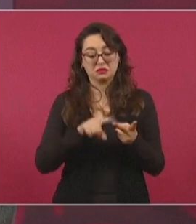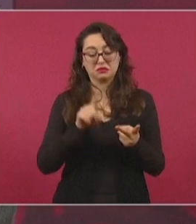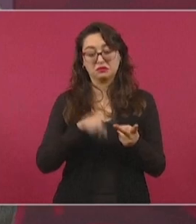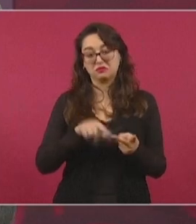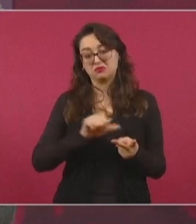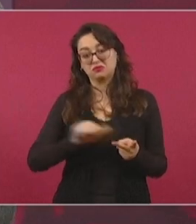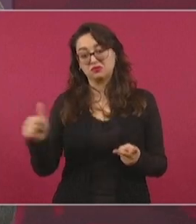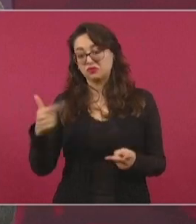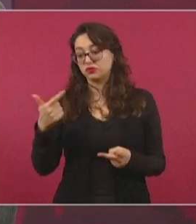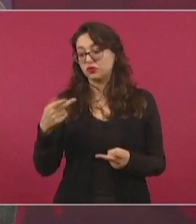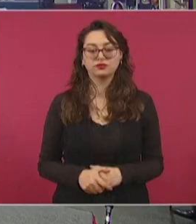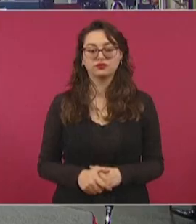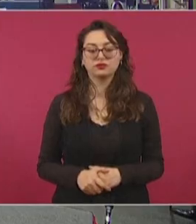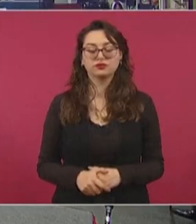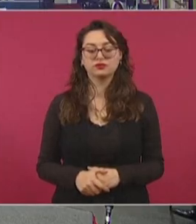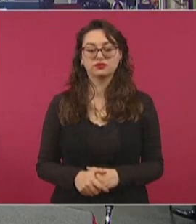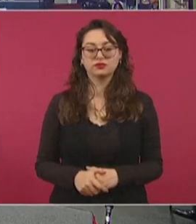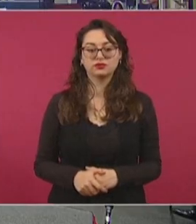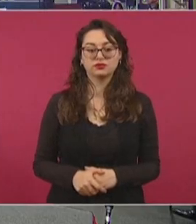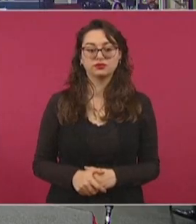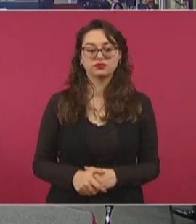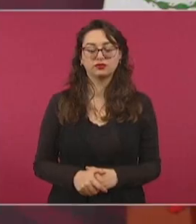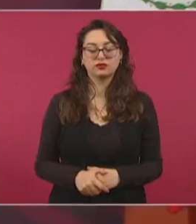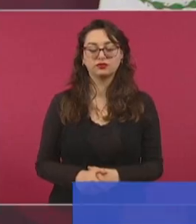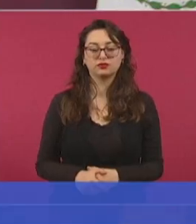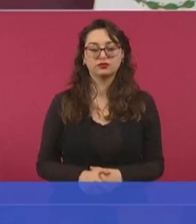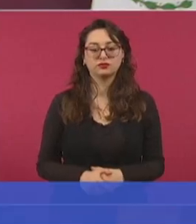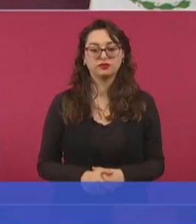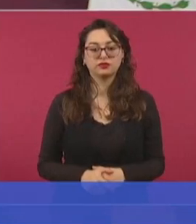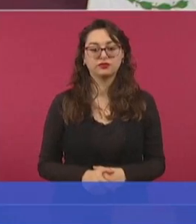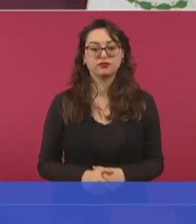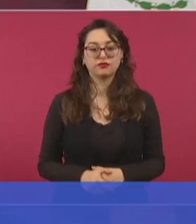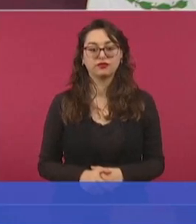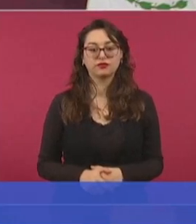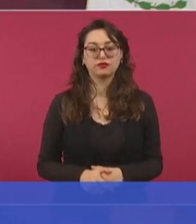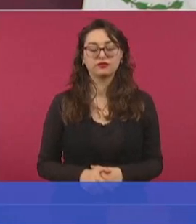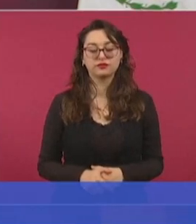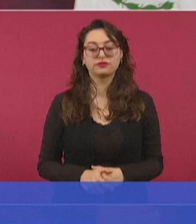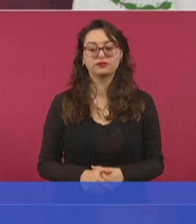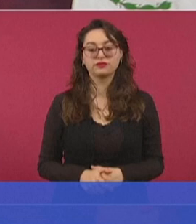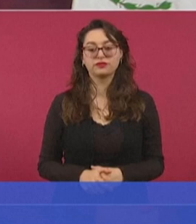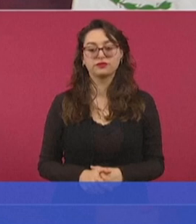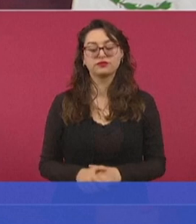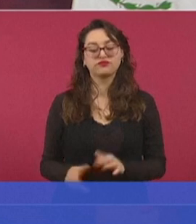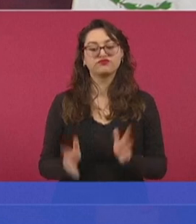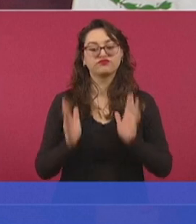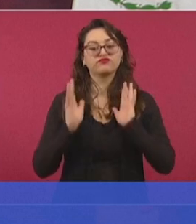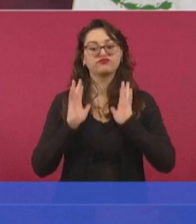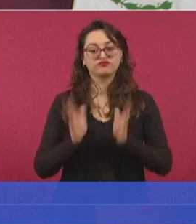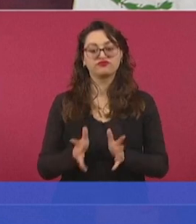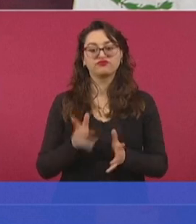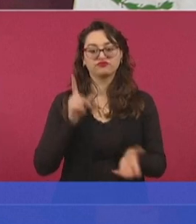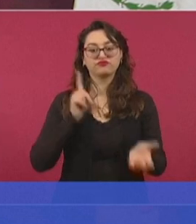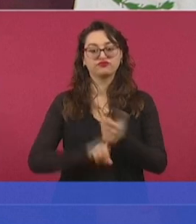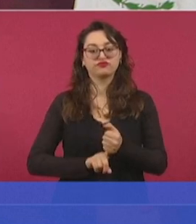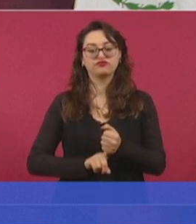Unidos. Y vamos a cuidar ya la información